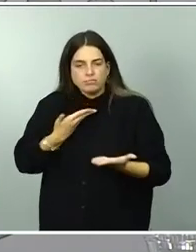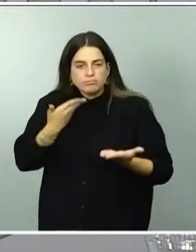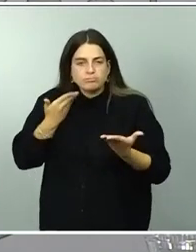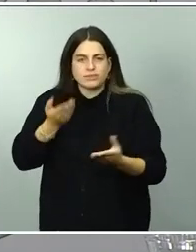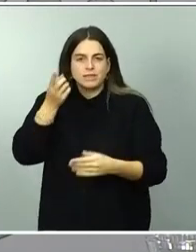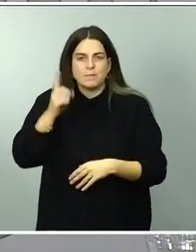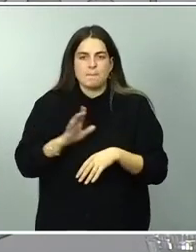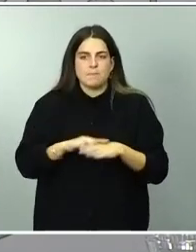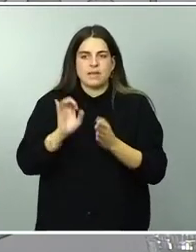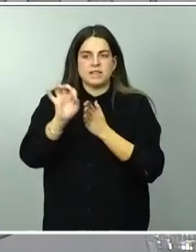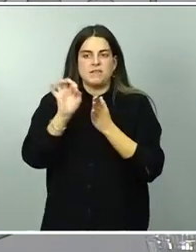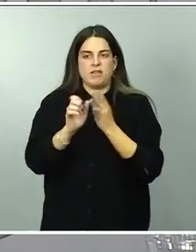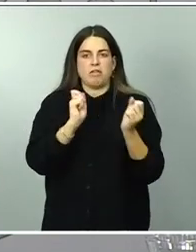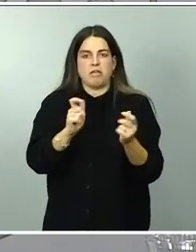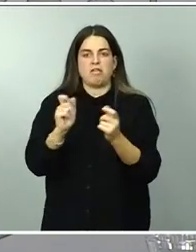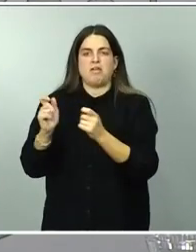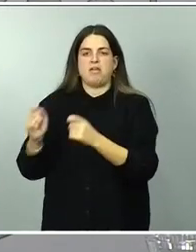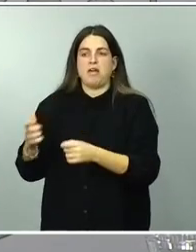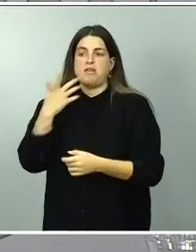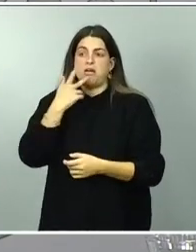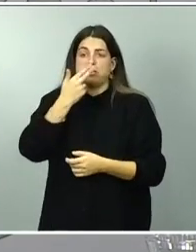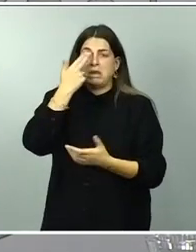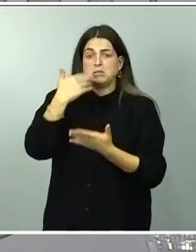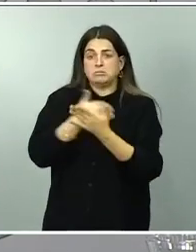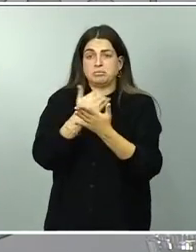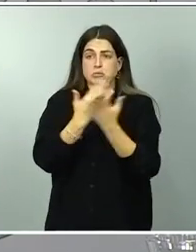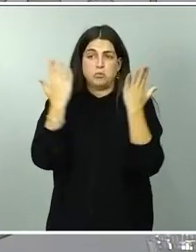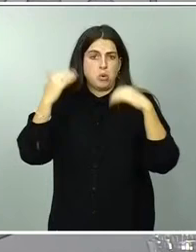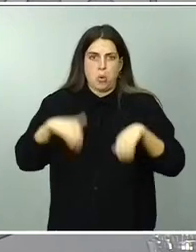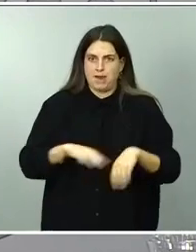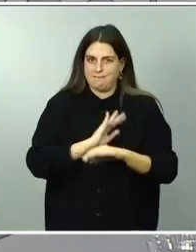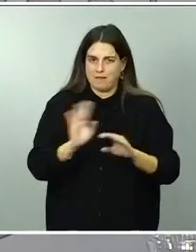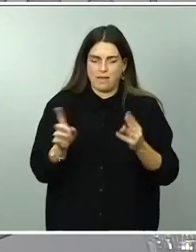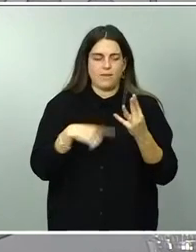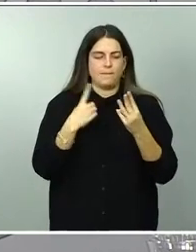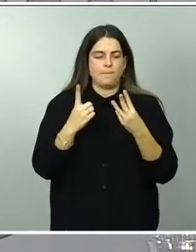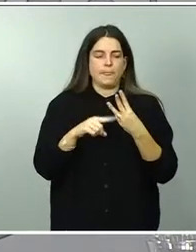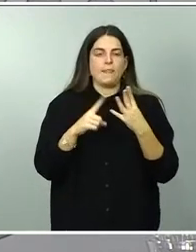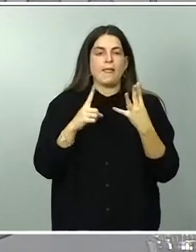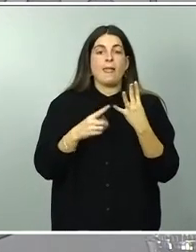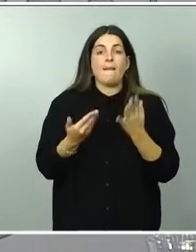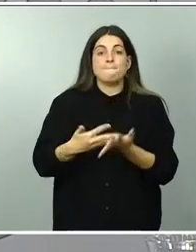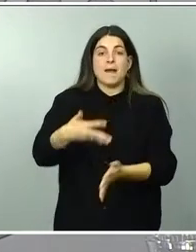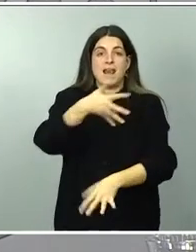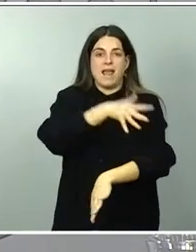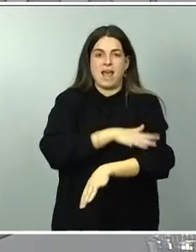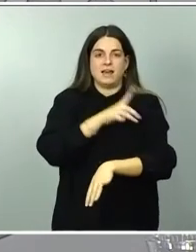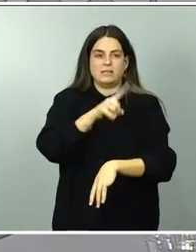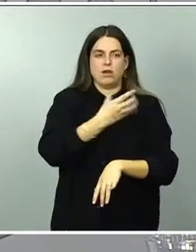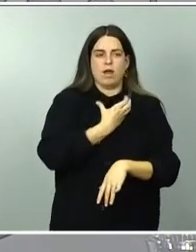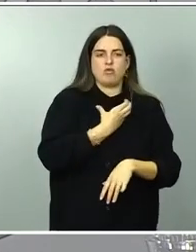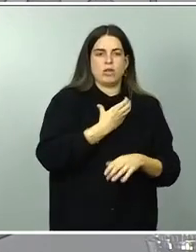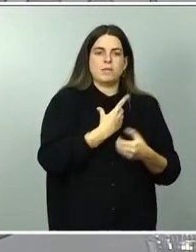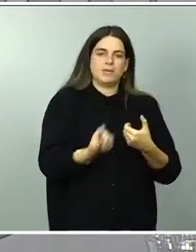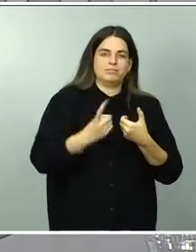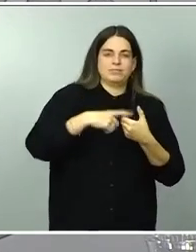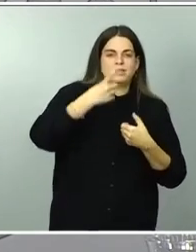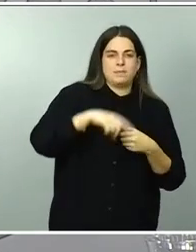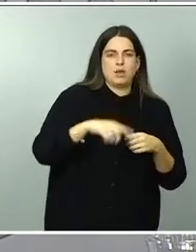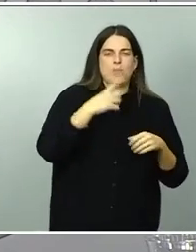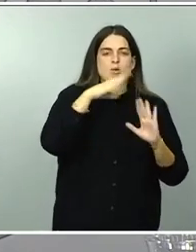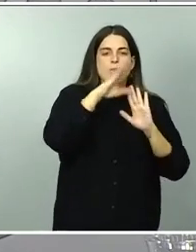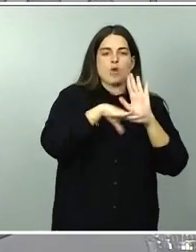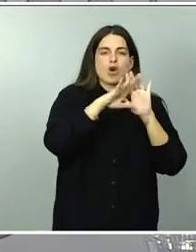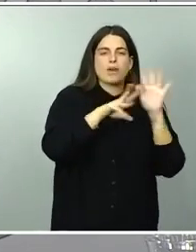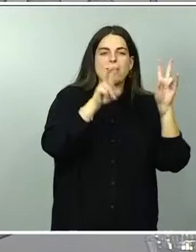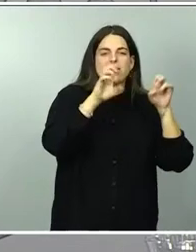servicios. En el caso de Baleares se están apoyando en los ayuntamientos también con programas de ocio que van a atender a más de 18.000